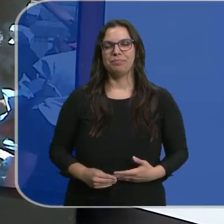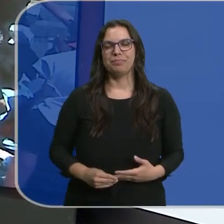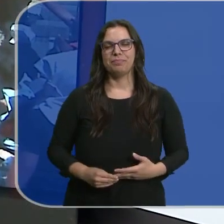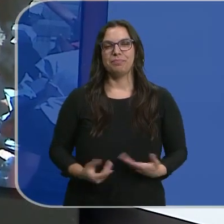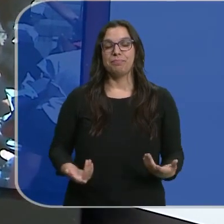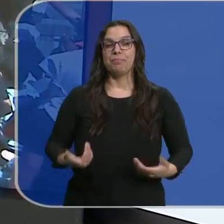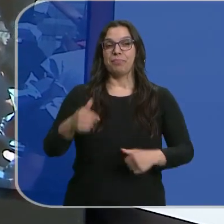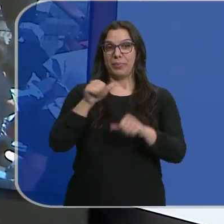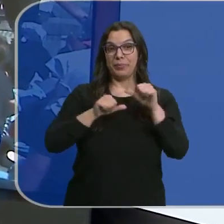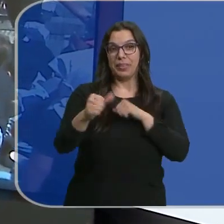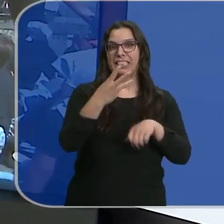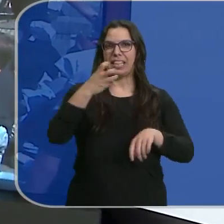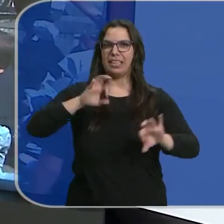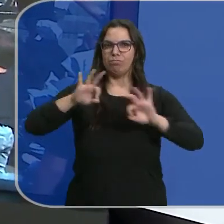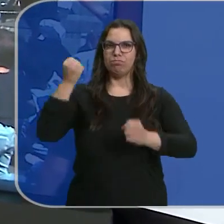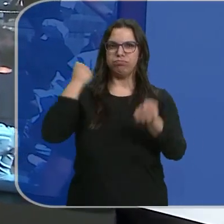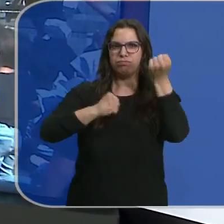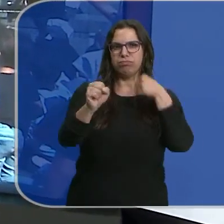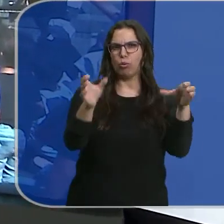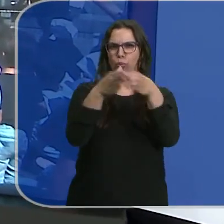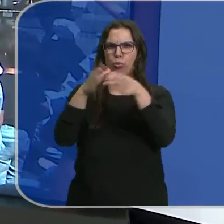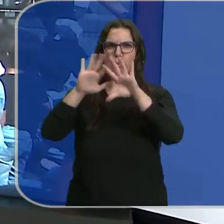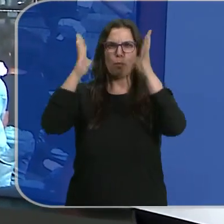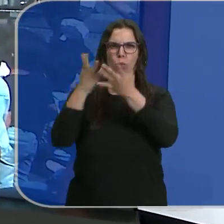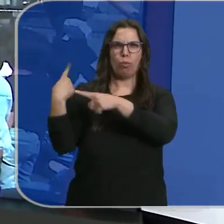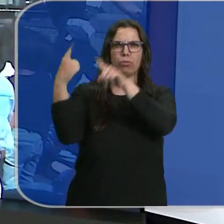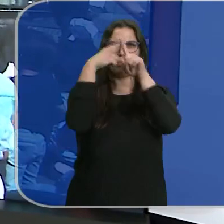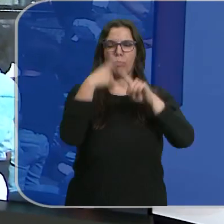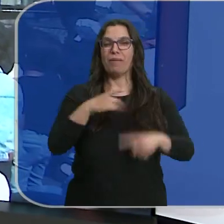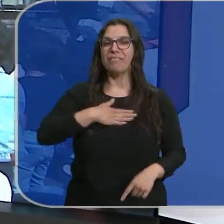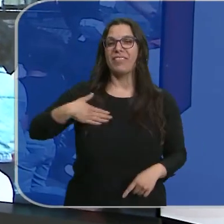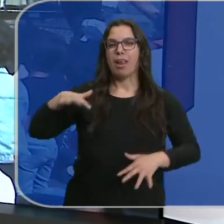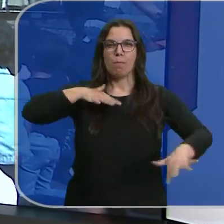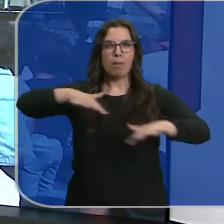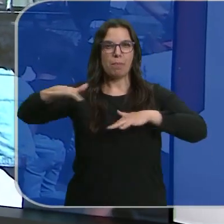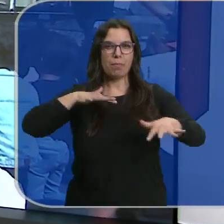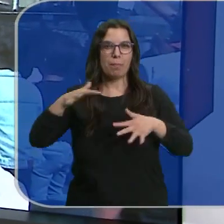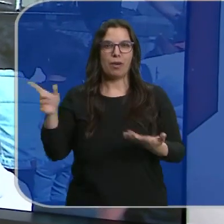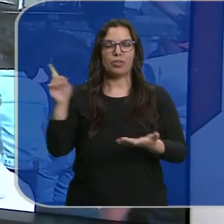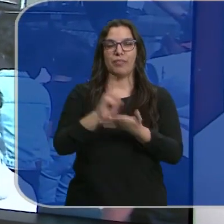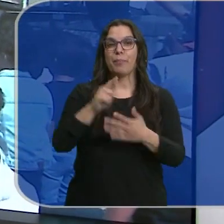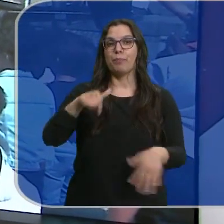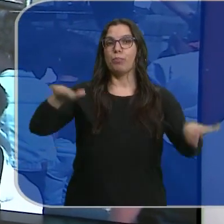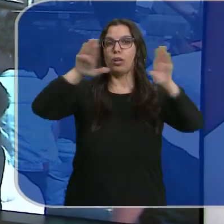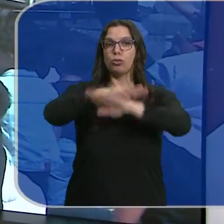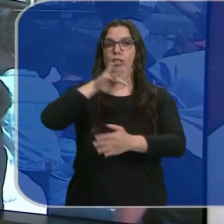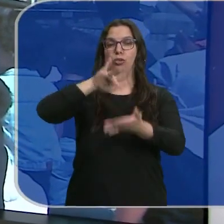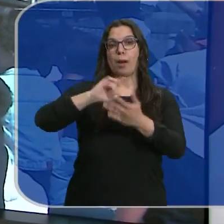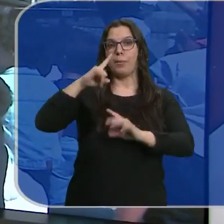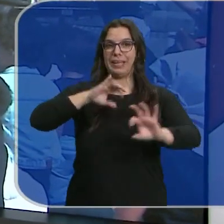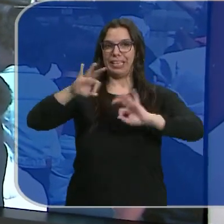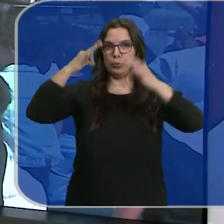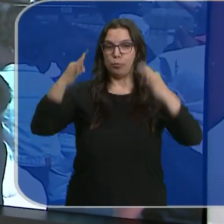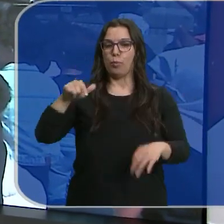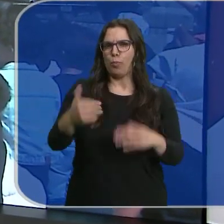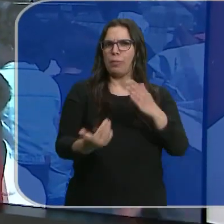Por delante 300 funciones de compañías de todo el mundo y la intención de recuperar el movimiento de calle. Esta noche se celebra la primera función,